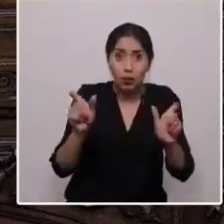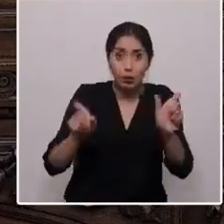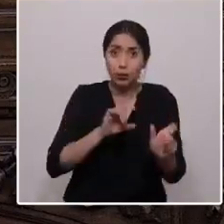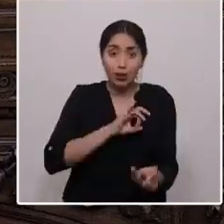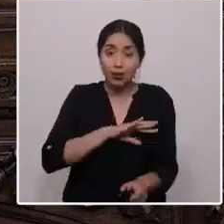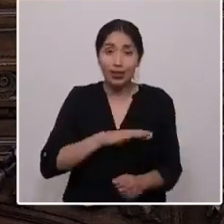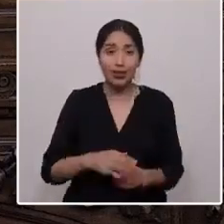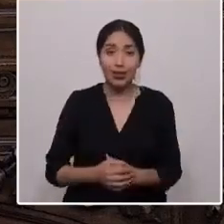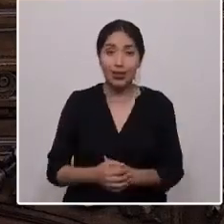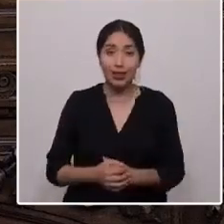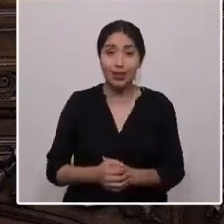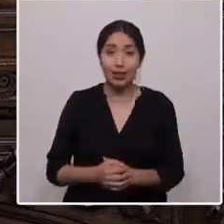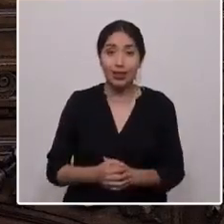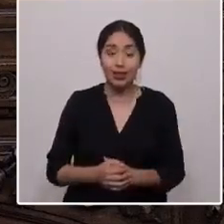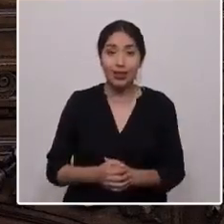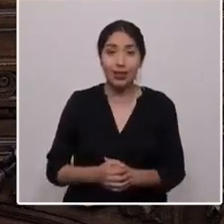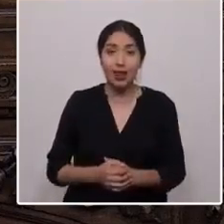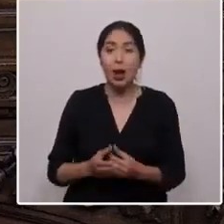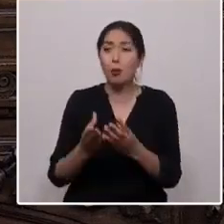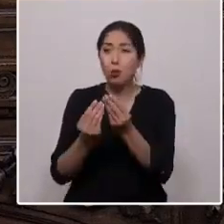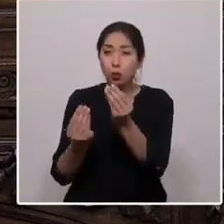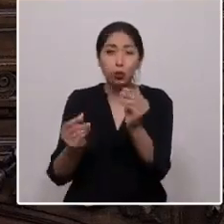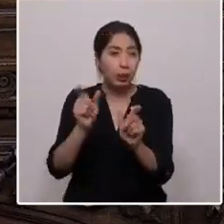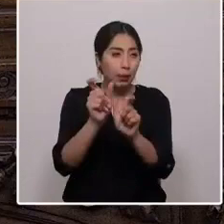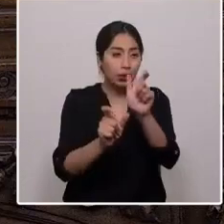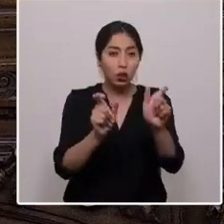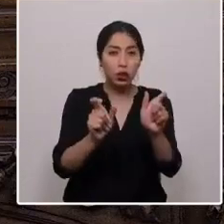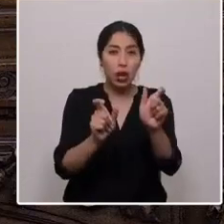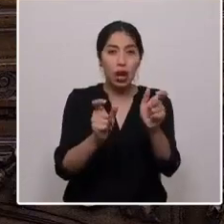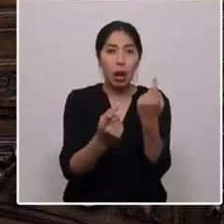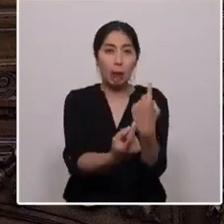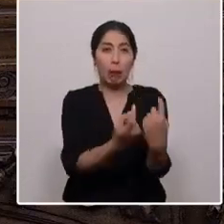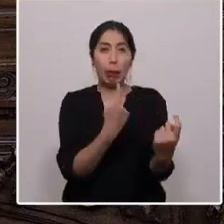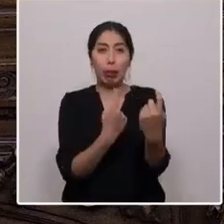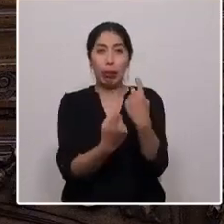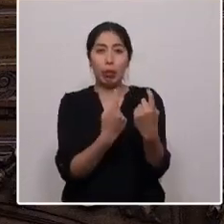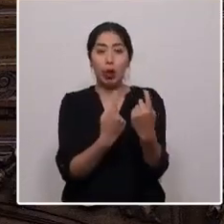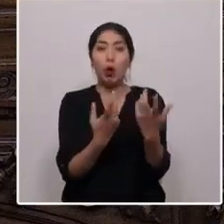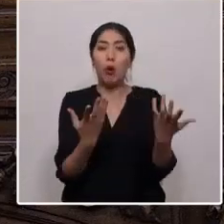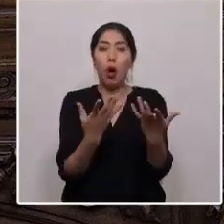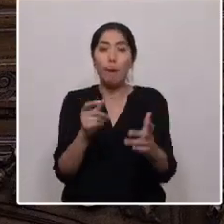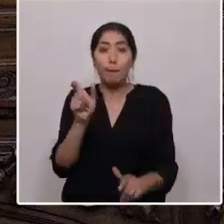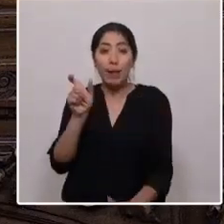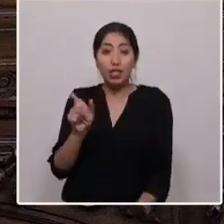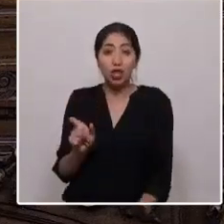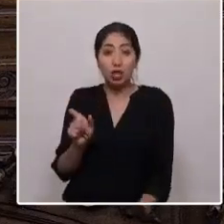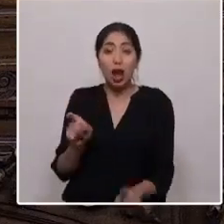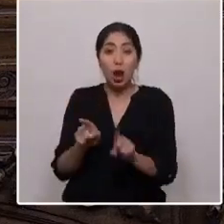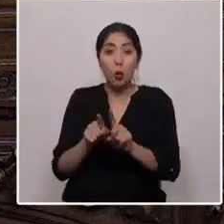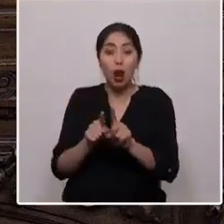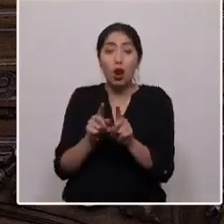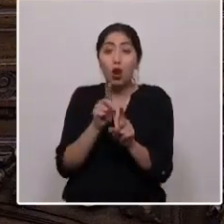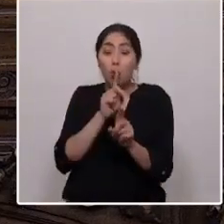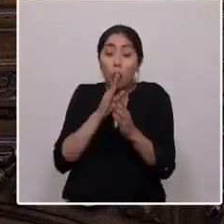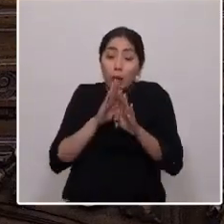Muchos han cuestionado que personas con un origen humilde, de clase obrera como yo,